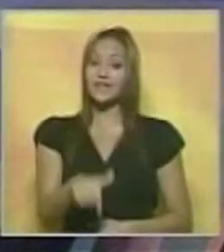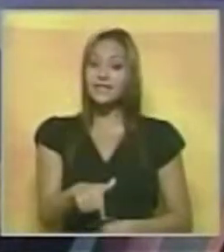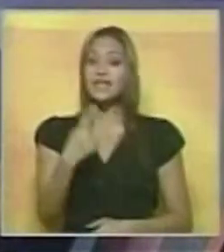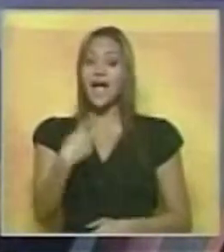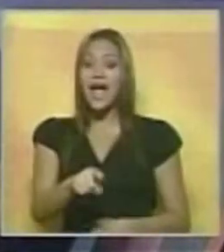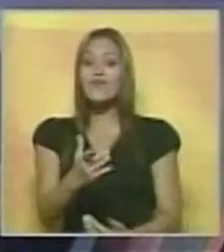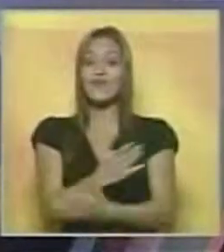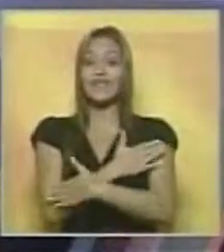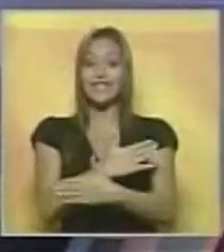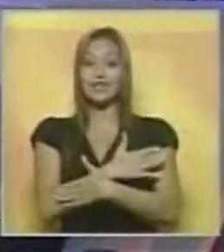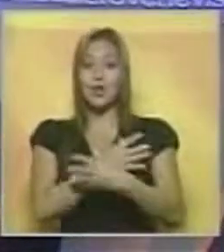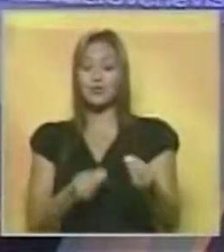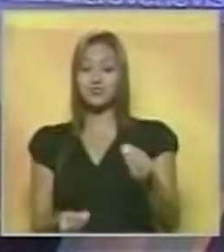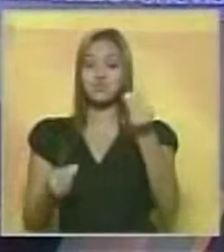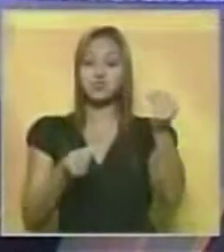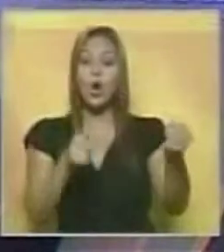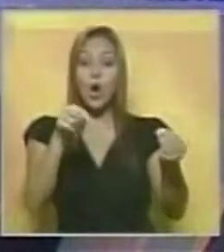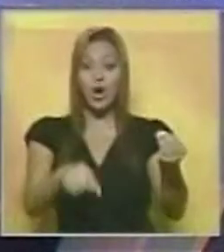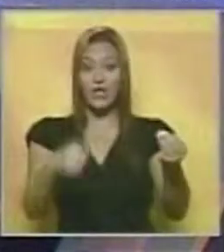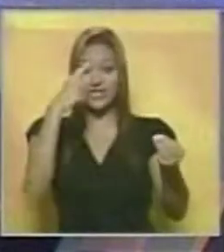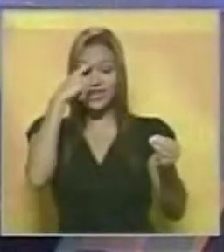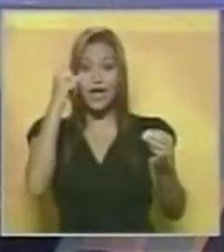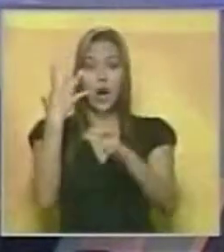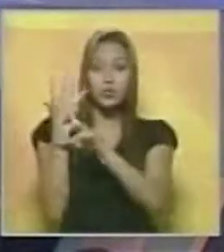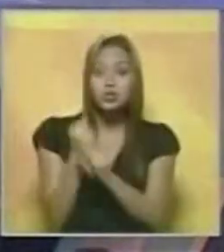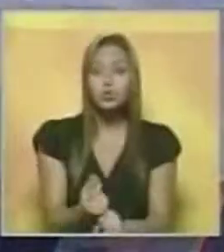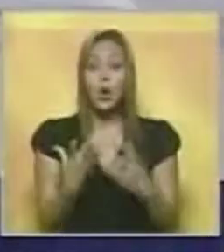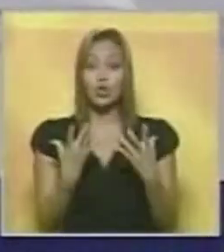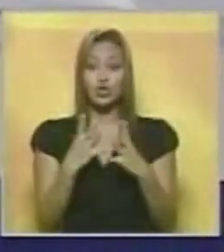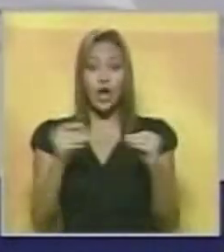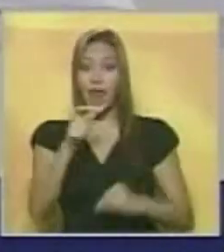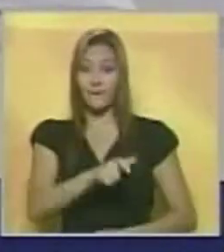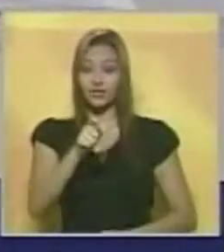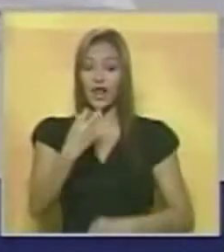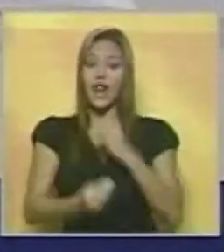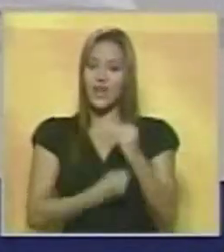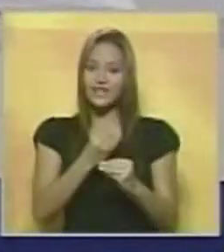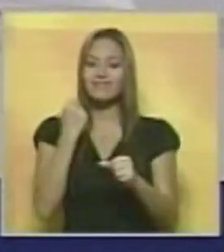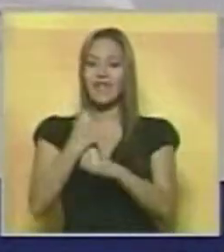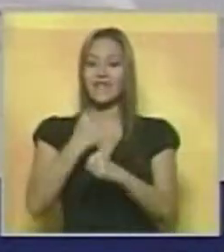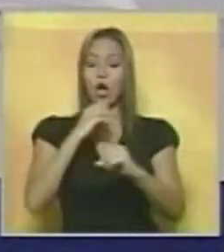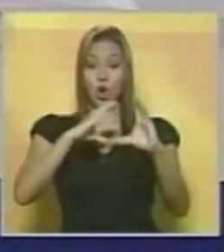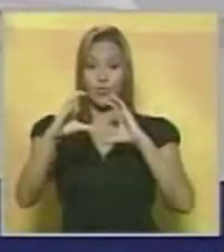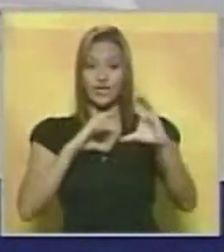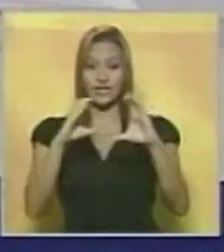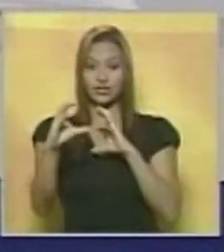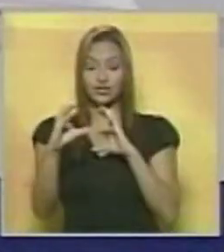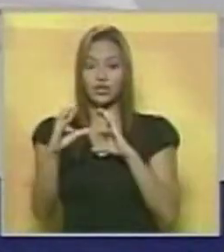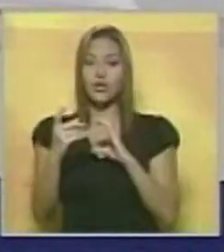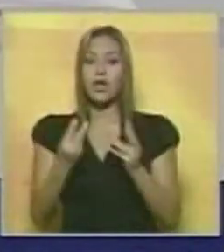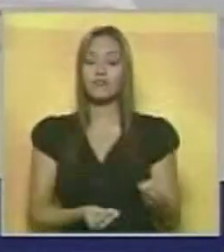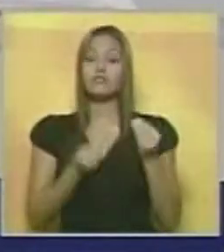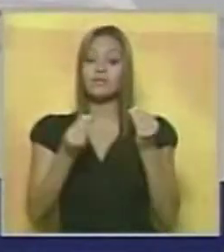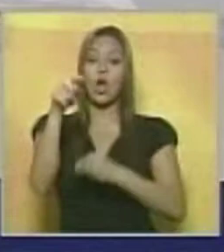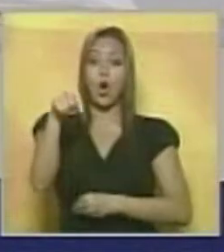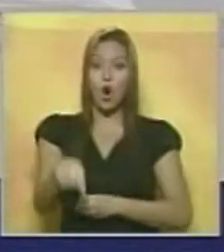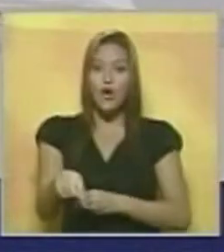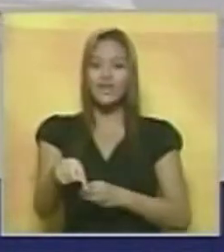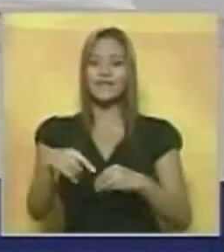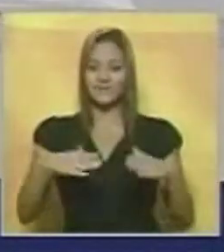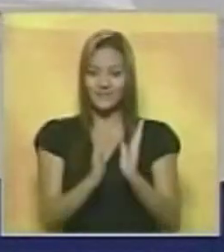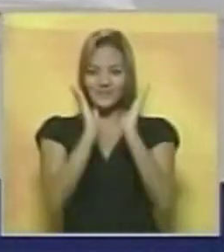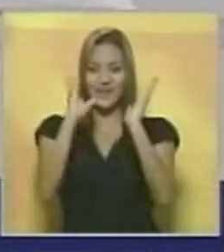con un premio y además que hoy ha sido un día muy esperado para todos los que elaboramos en los medios de comunicación, día de entrega de los premios